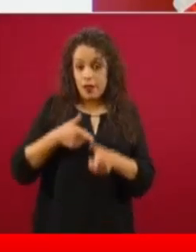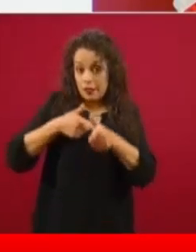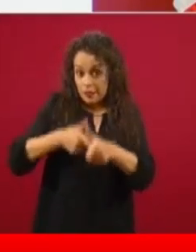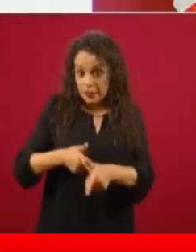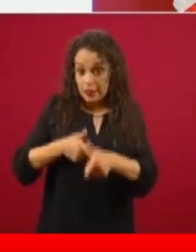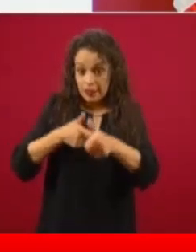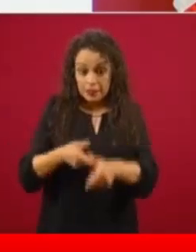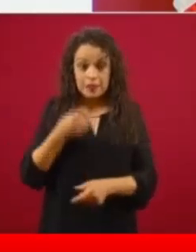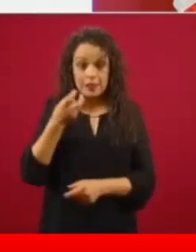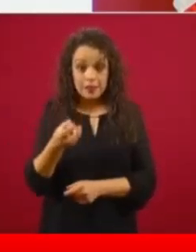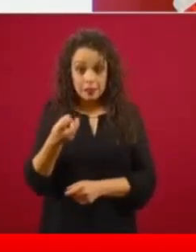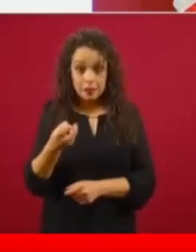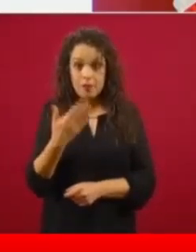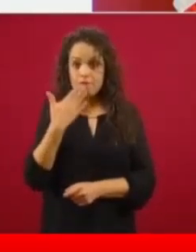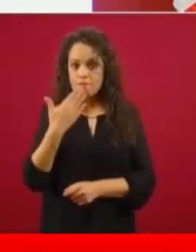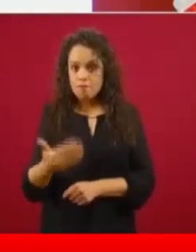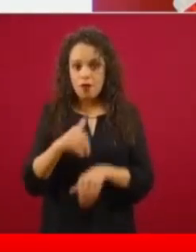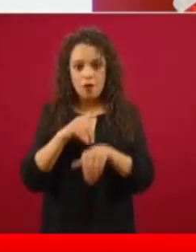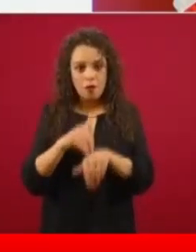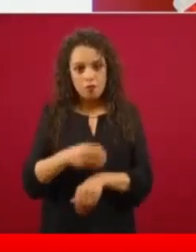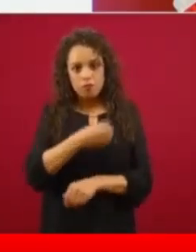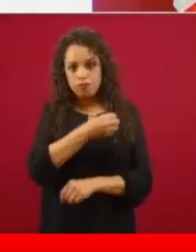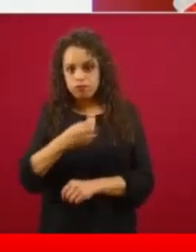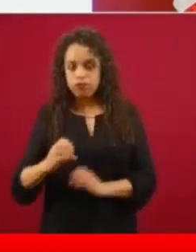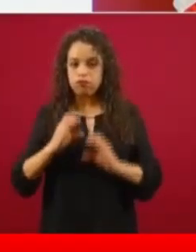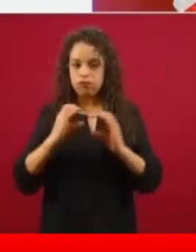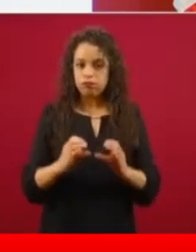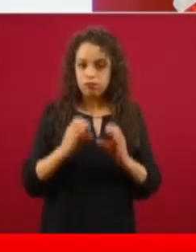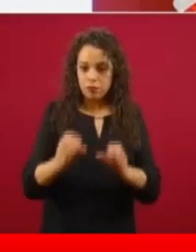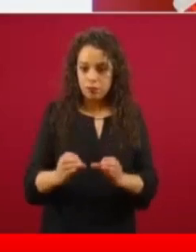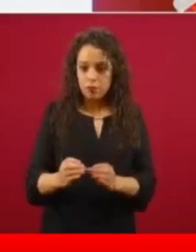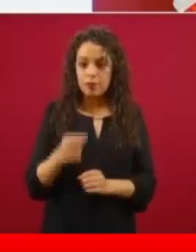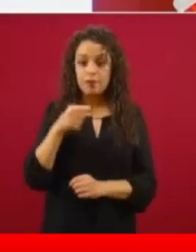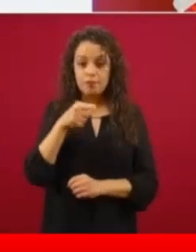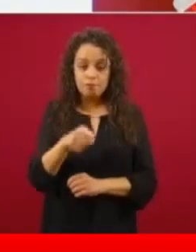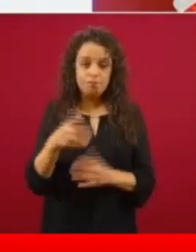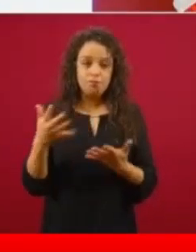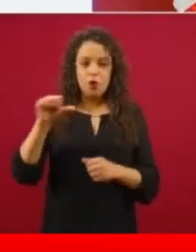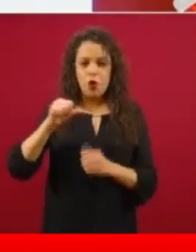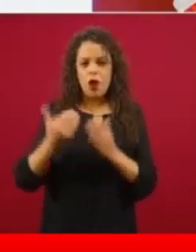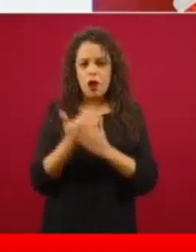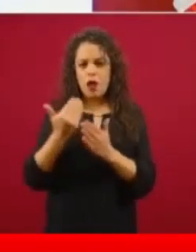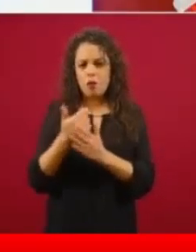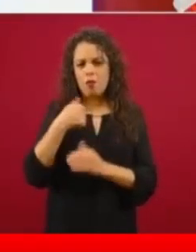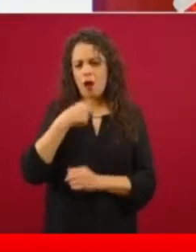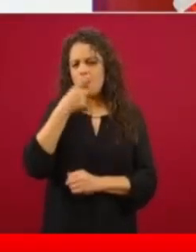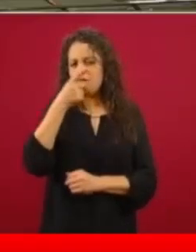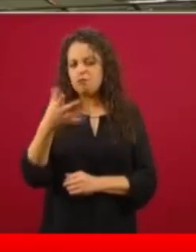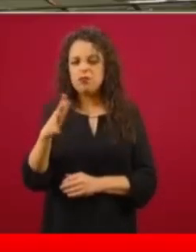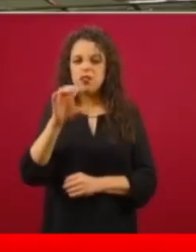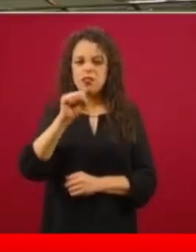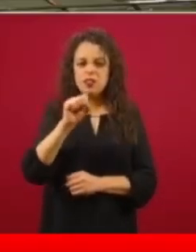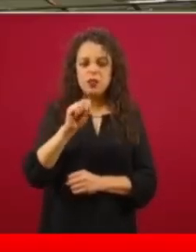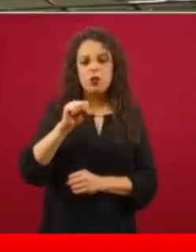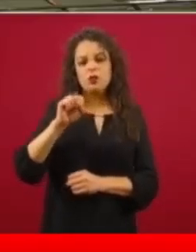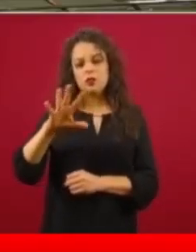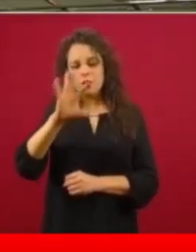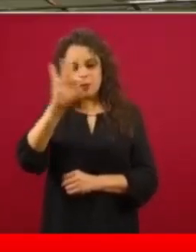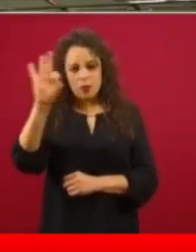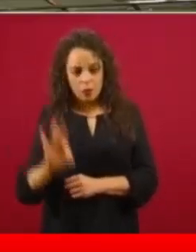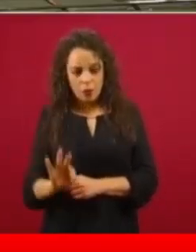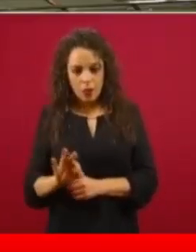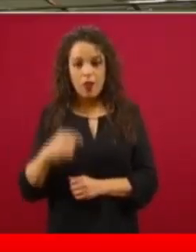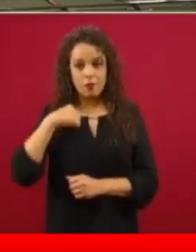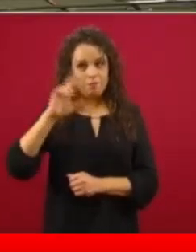tendremos una curva que será probablemente alrededor de esto, esta mañana dije 60 a 75 por ciento, porque recordaba